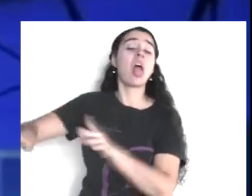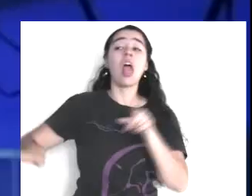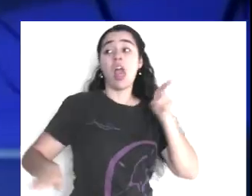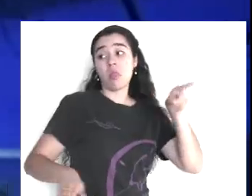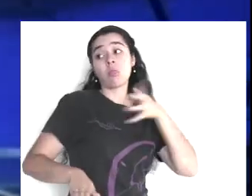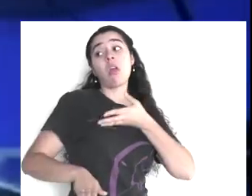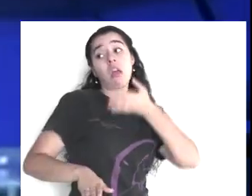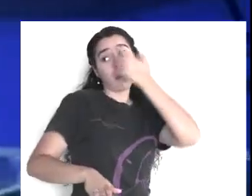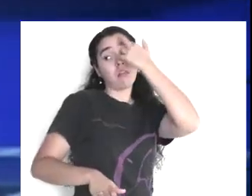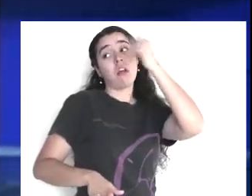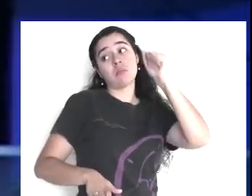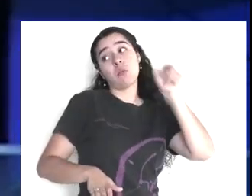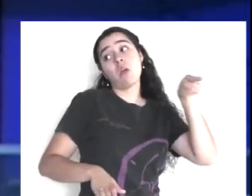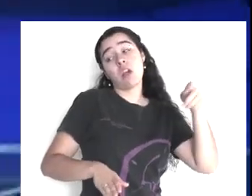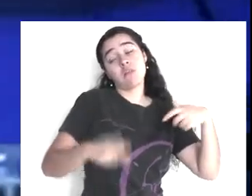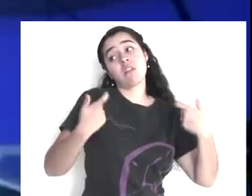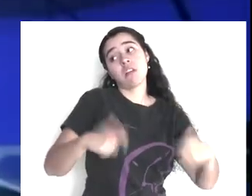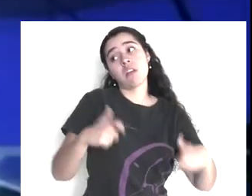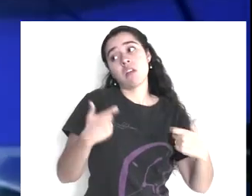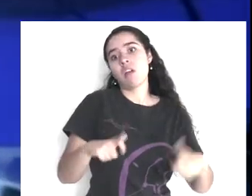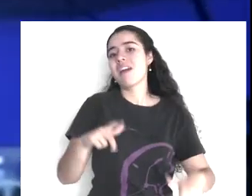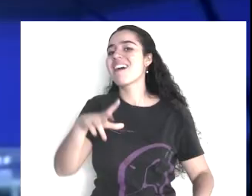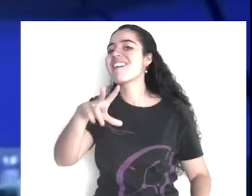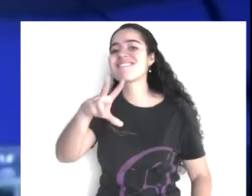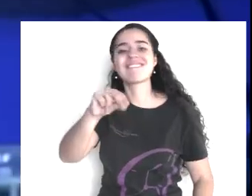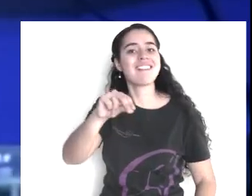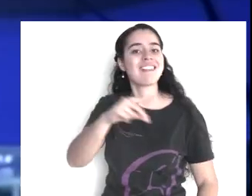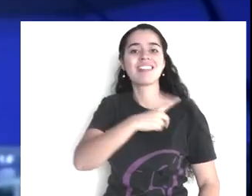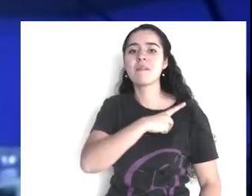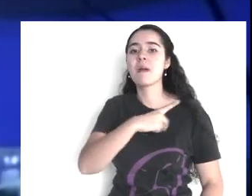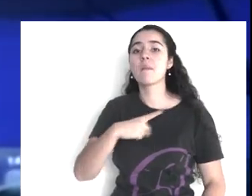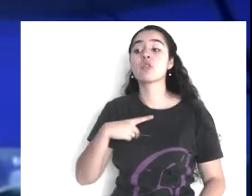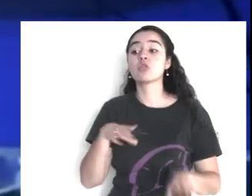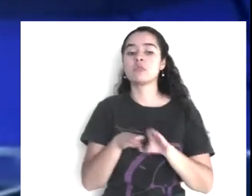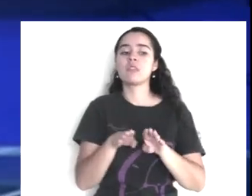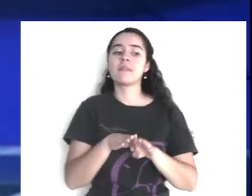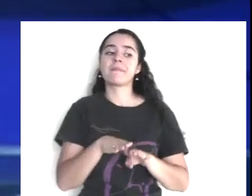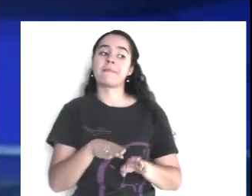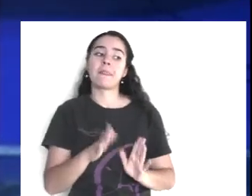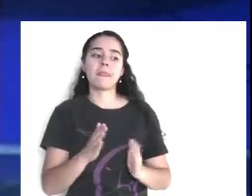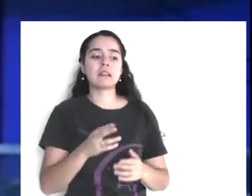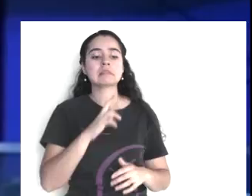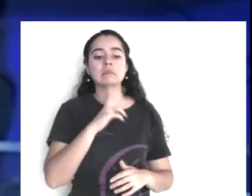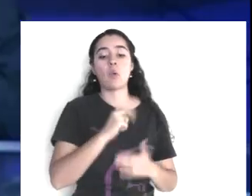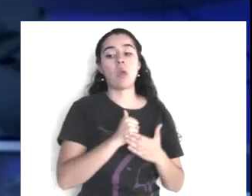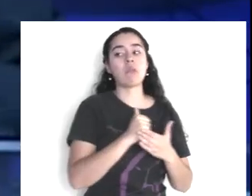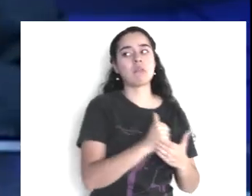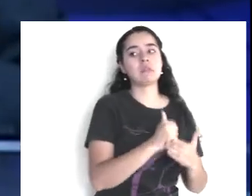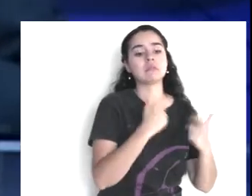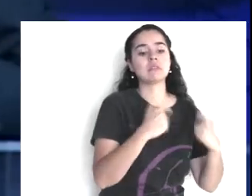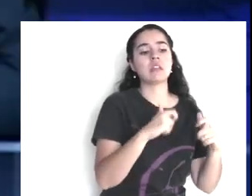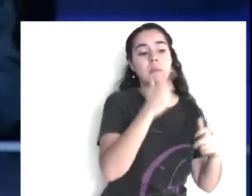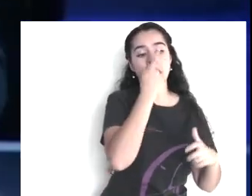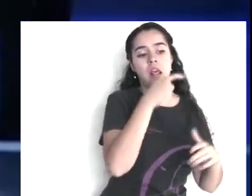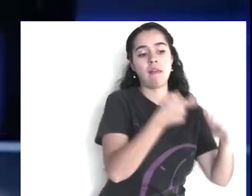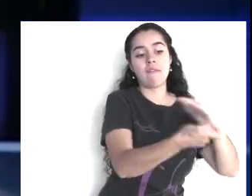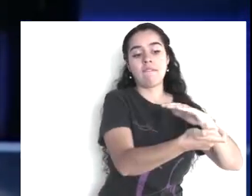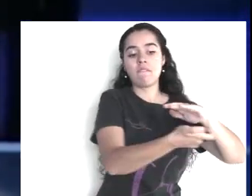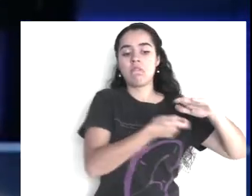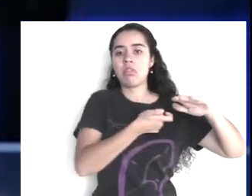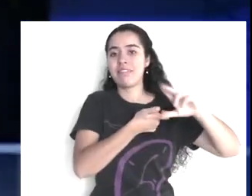no tiene que tener, ninguna inclinación, ni hacia el rico, ni hacia el pobre, ni hacia el